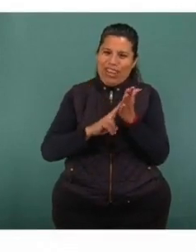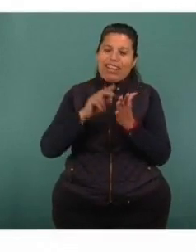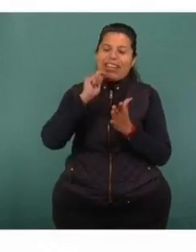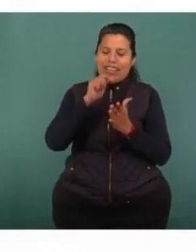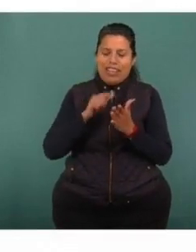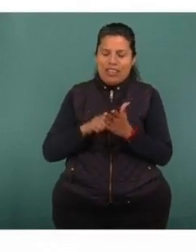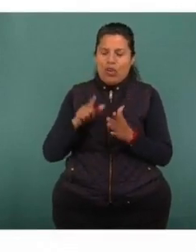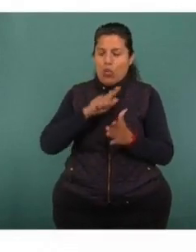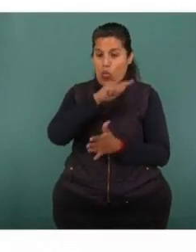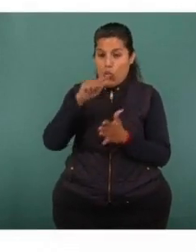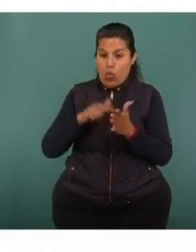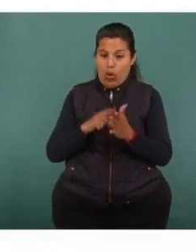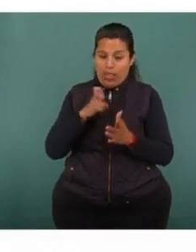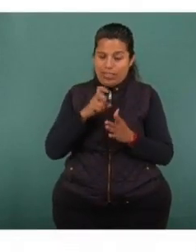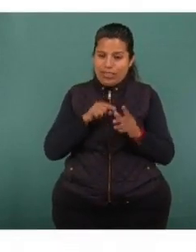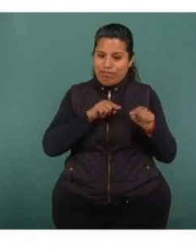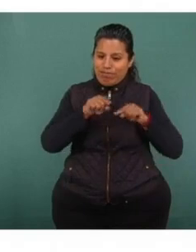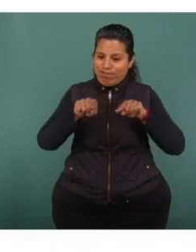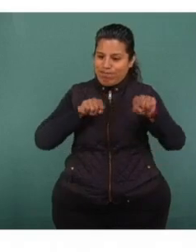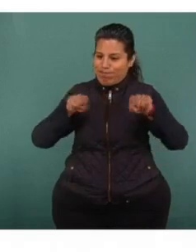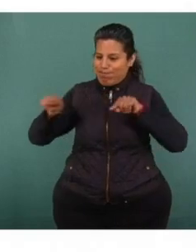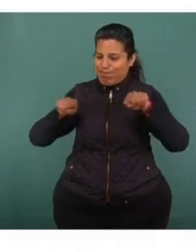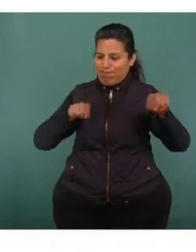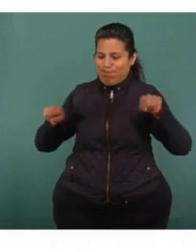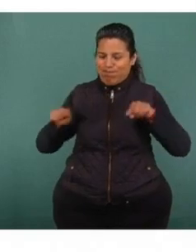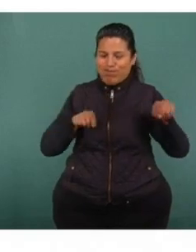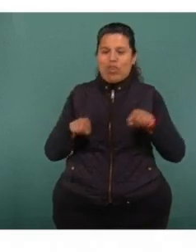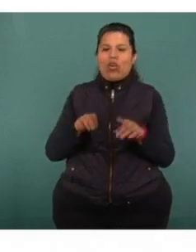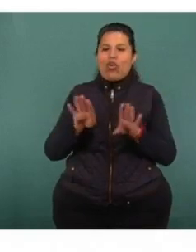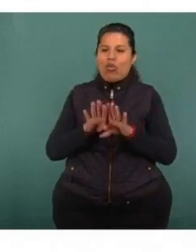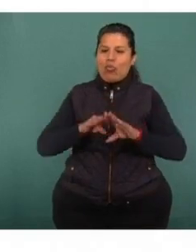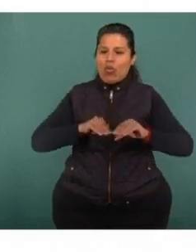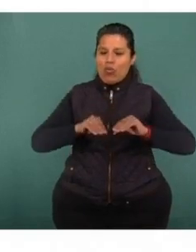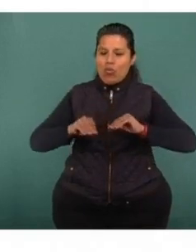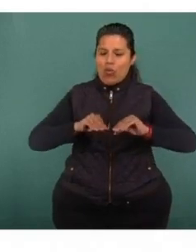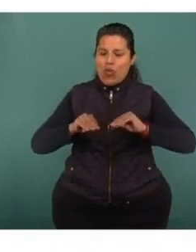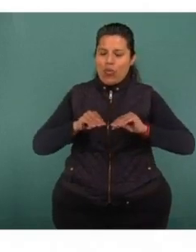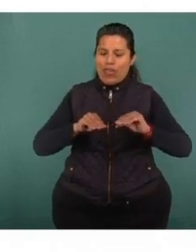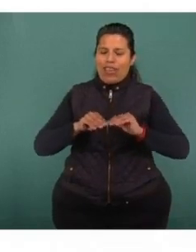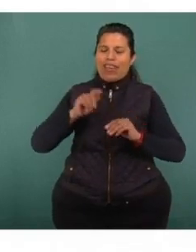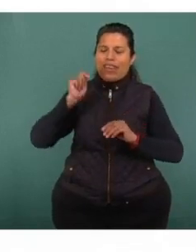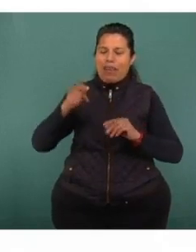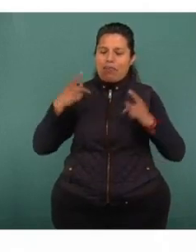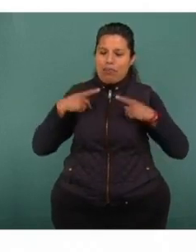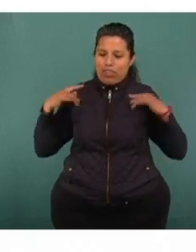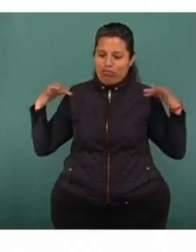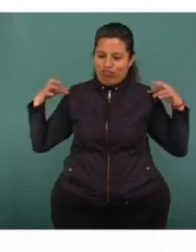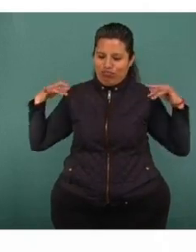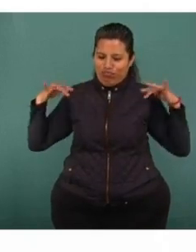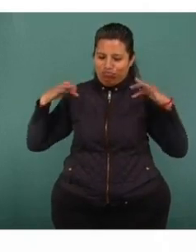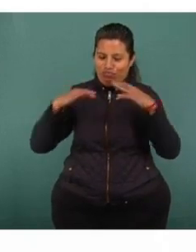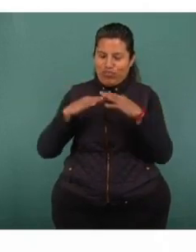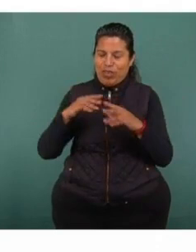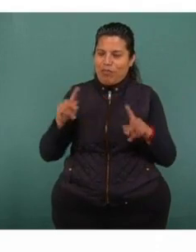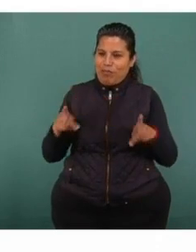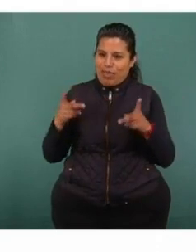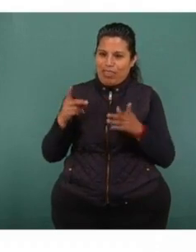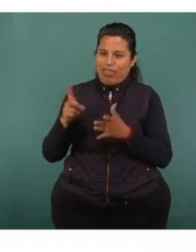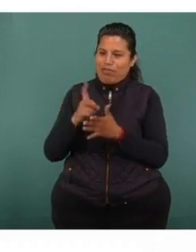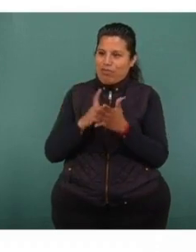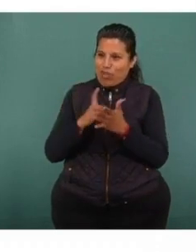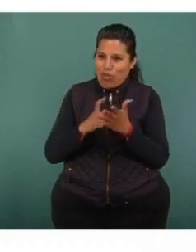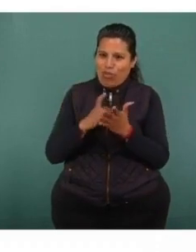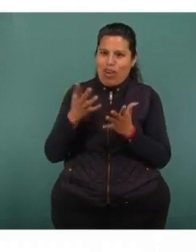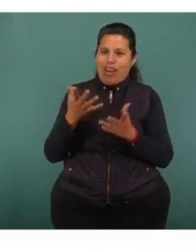rutas de manera general que sigue el movimiento ilícito de enervantes y el movimiento también